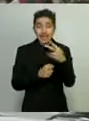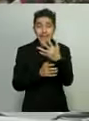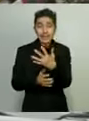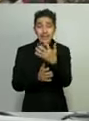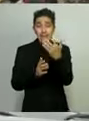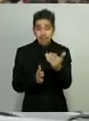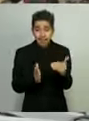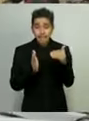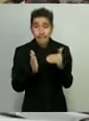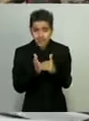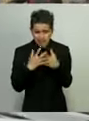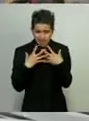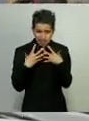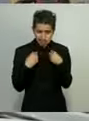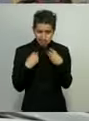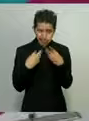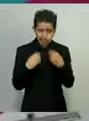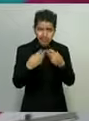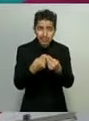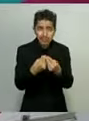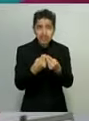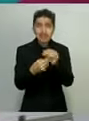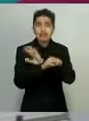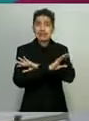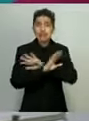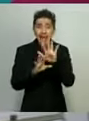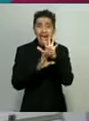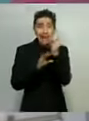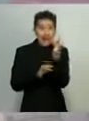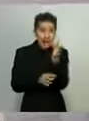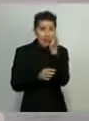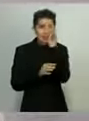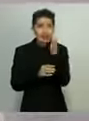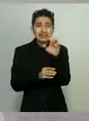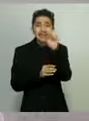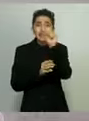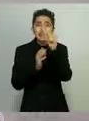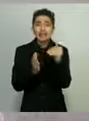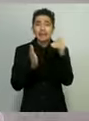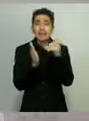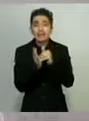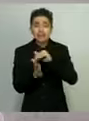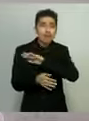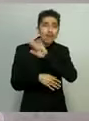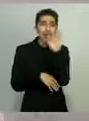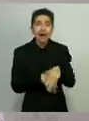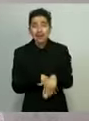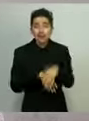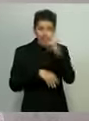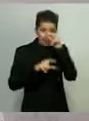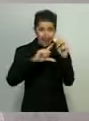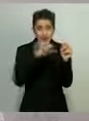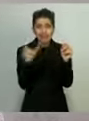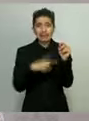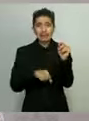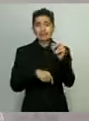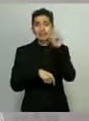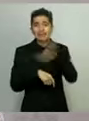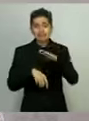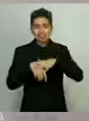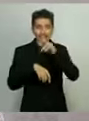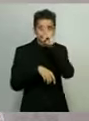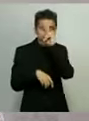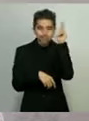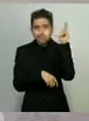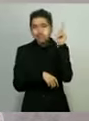contagios y nos acercamos a los 60 mil muertos. Un escenario catastrófico,